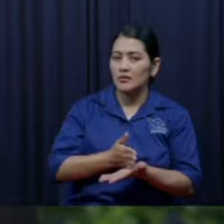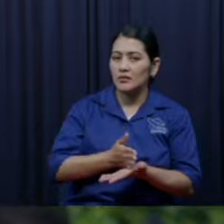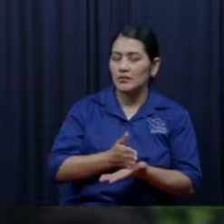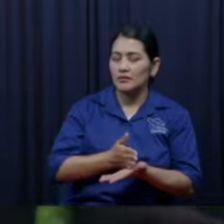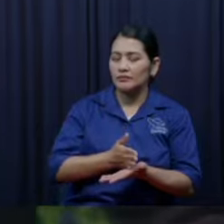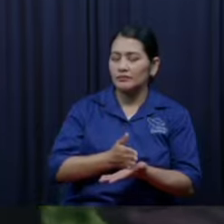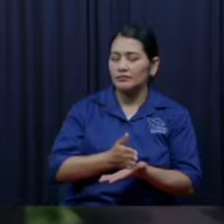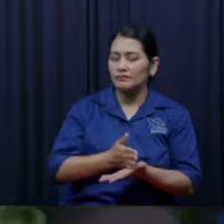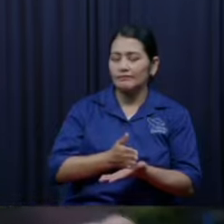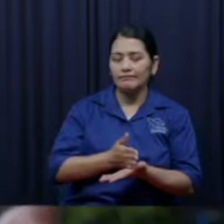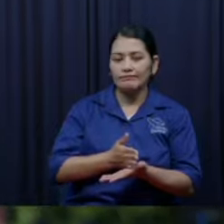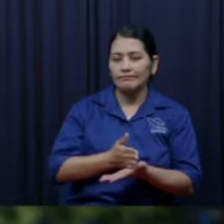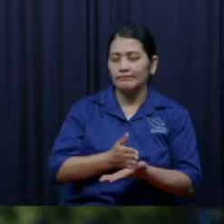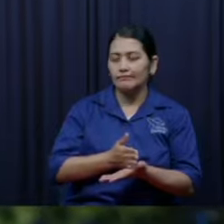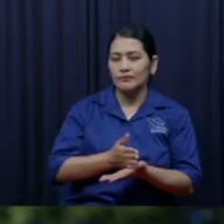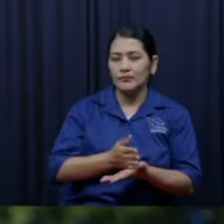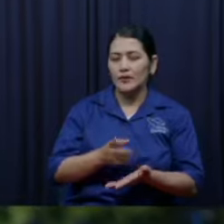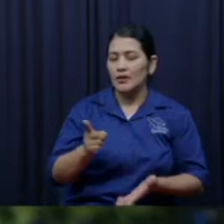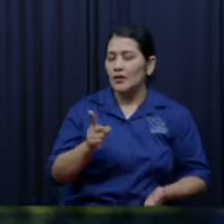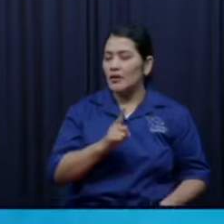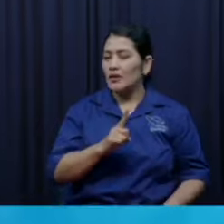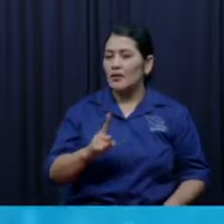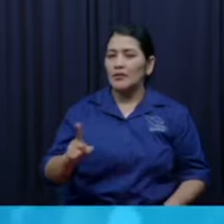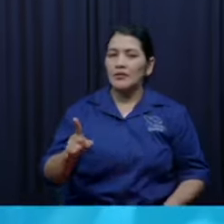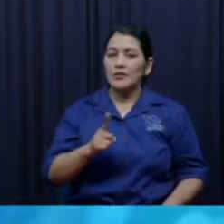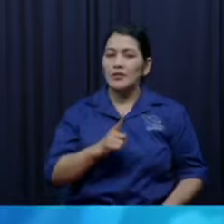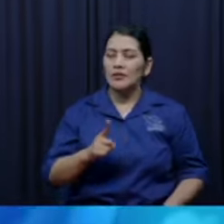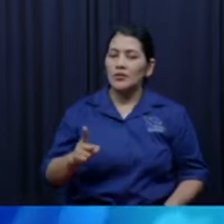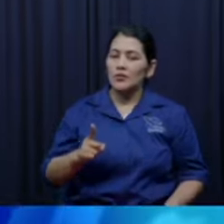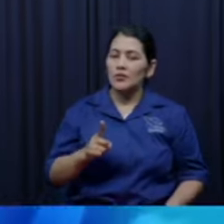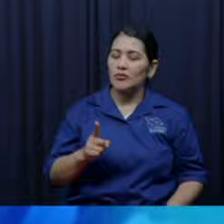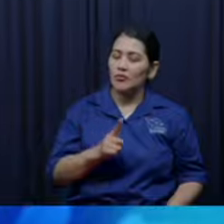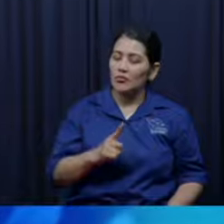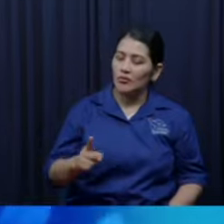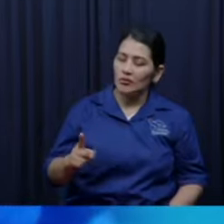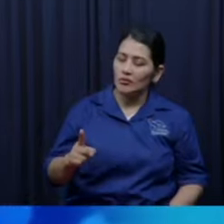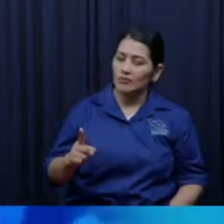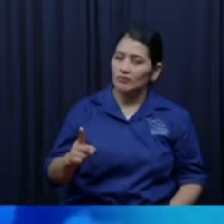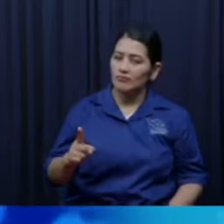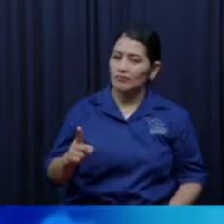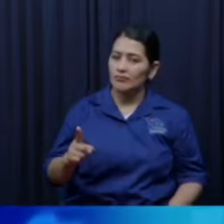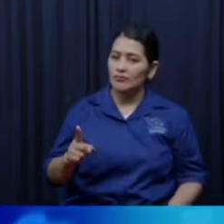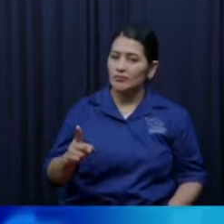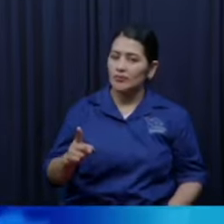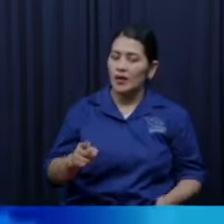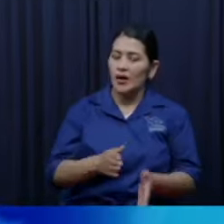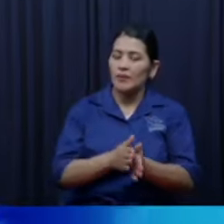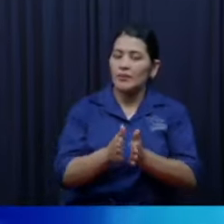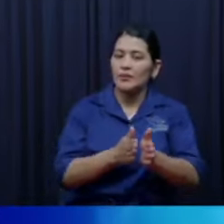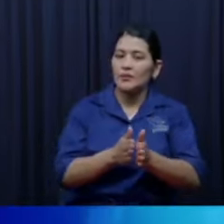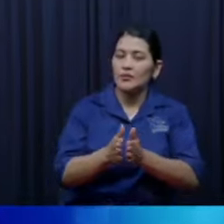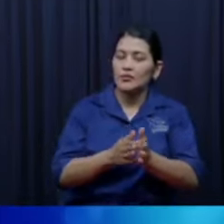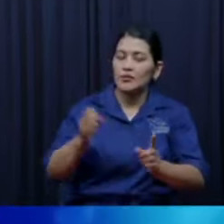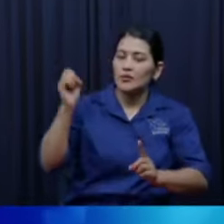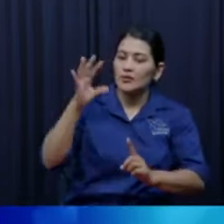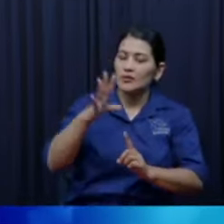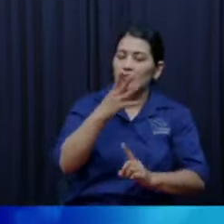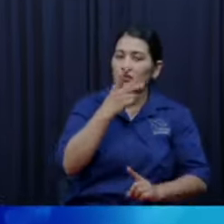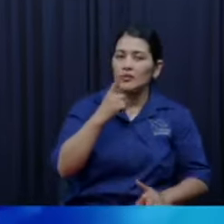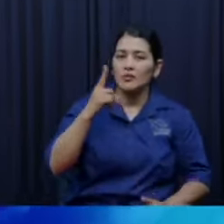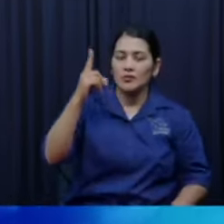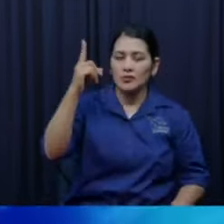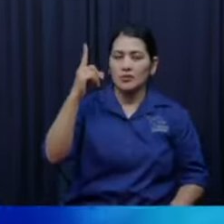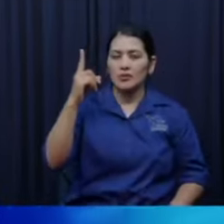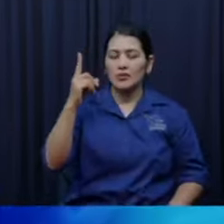es falta de apreciar que hubieran hecho entonces con la enseñanza cuando el señor se paró frente al